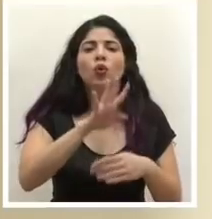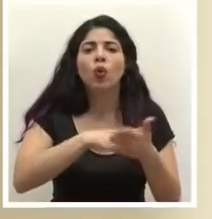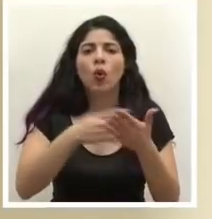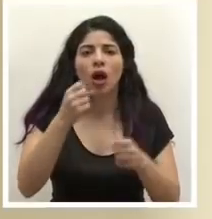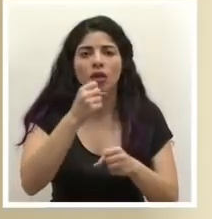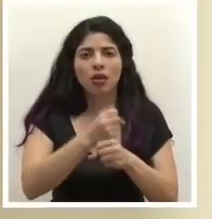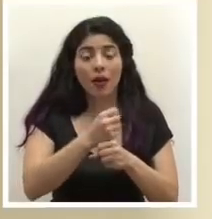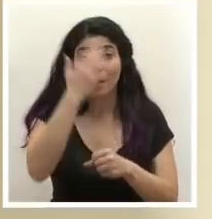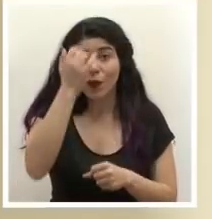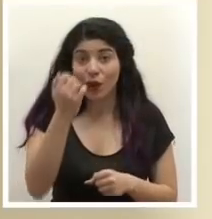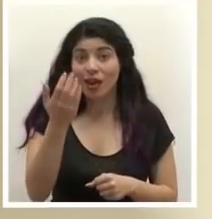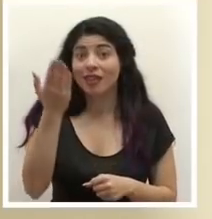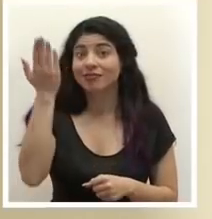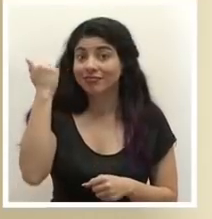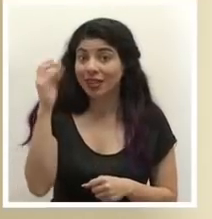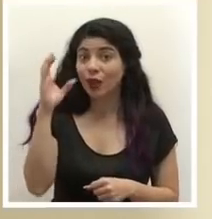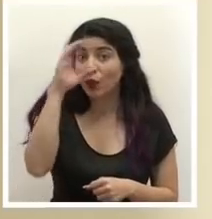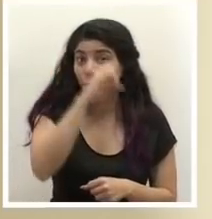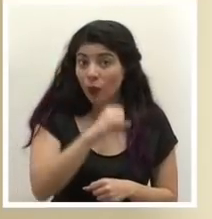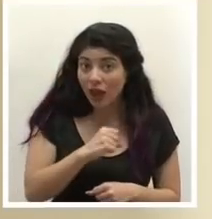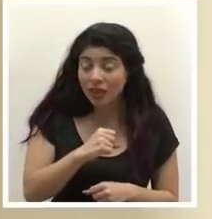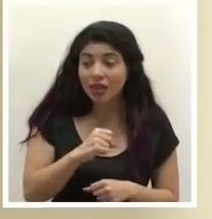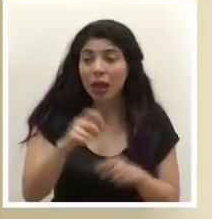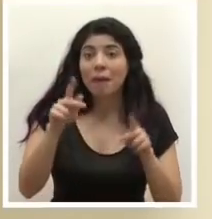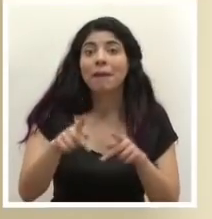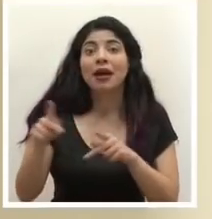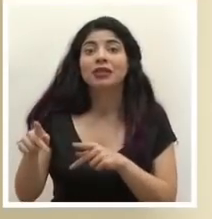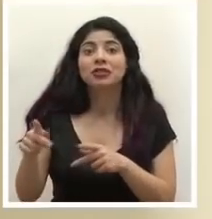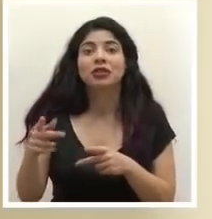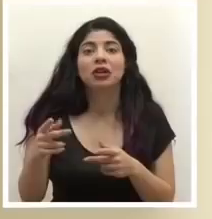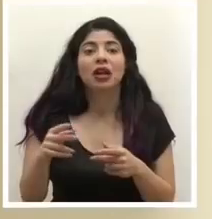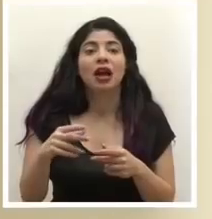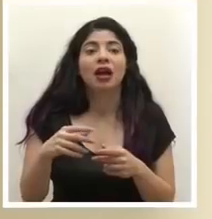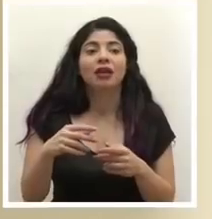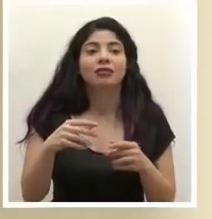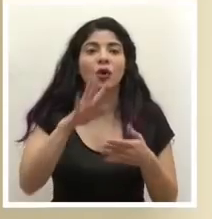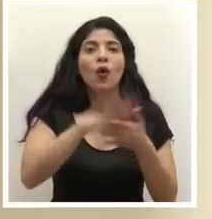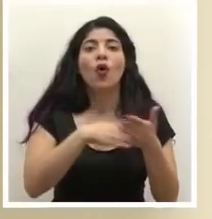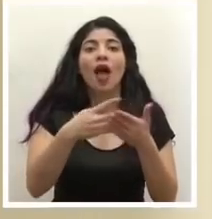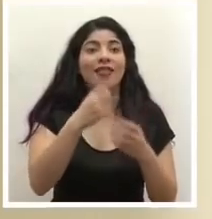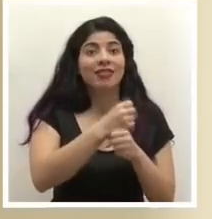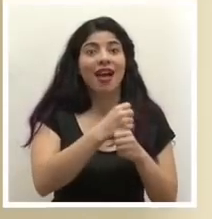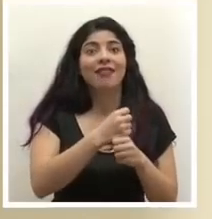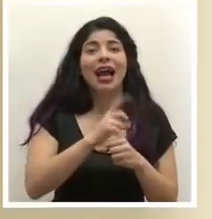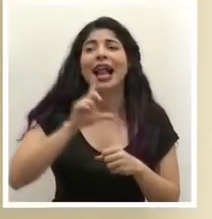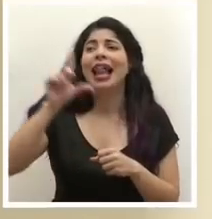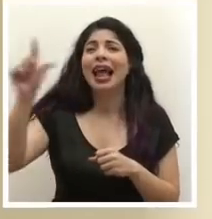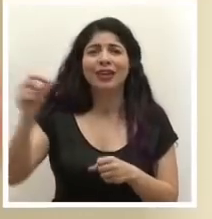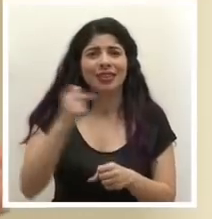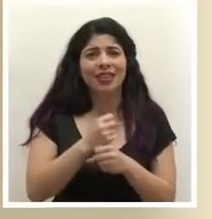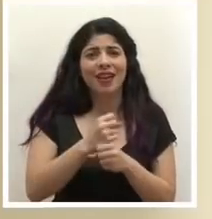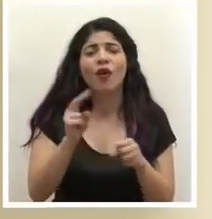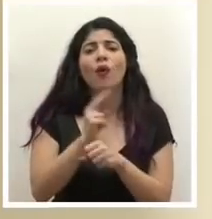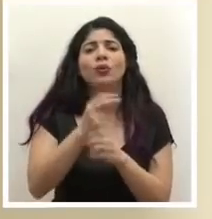encontramos en la vez anterior pues encontramos gente que estaba fuera de la franja horaria y muy lejos del sitio de